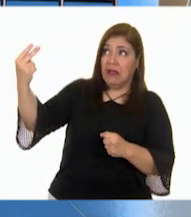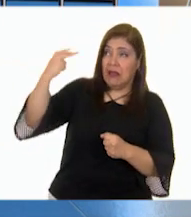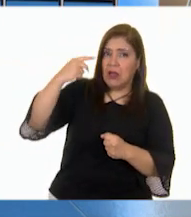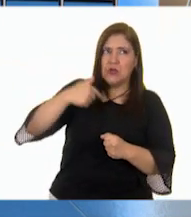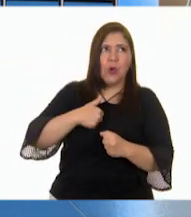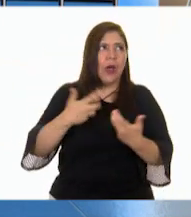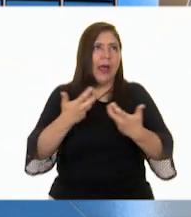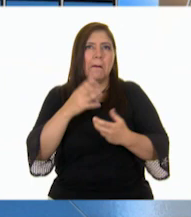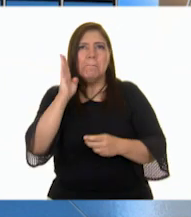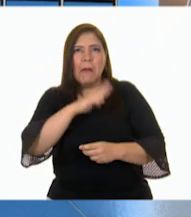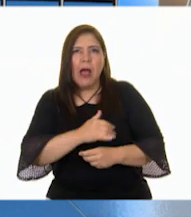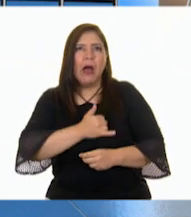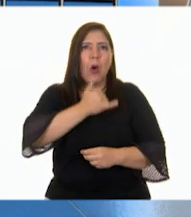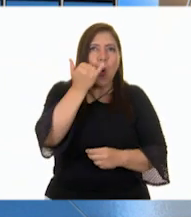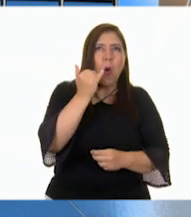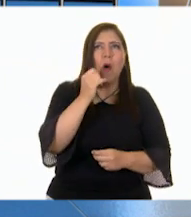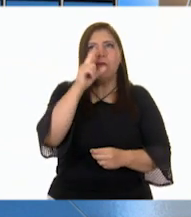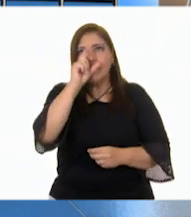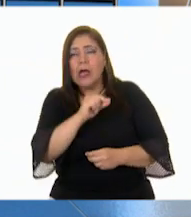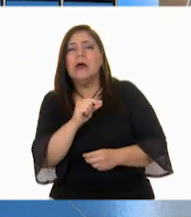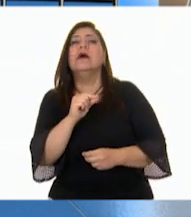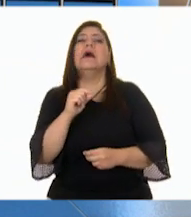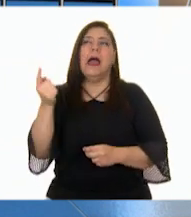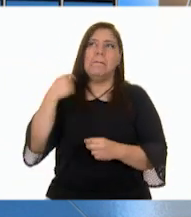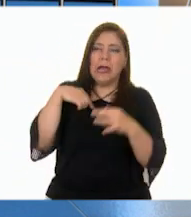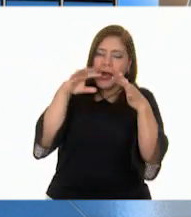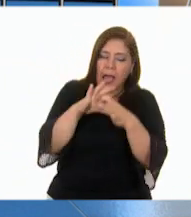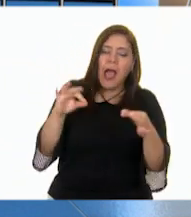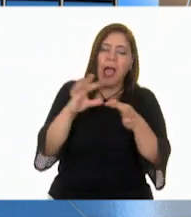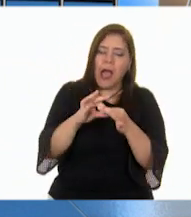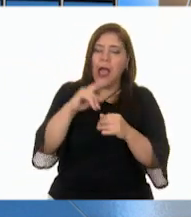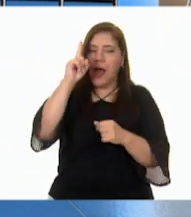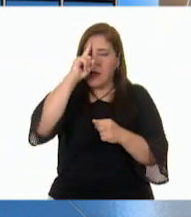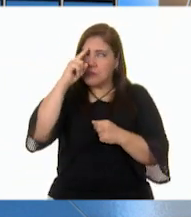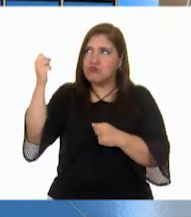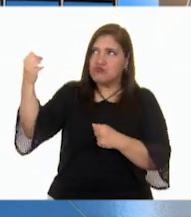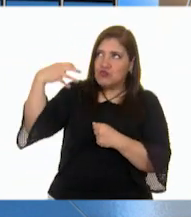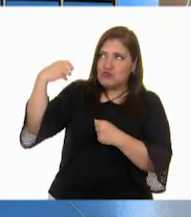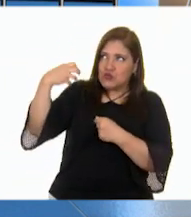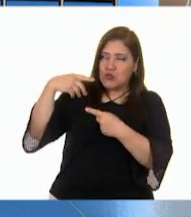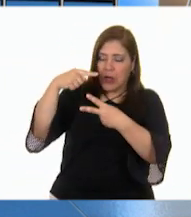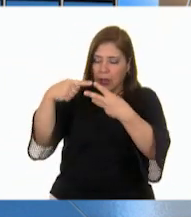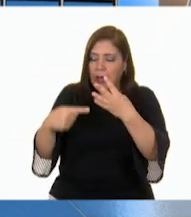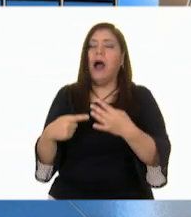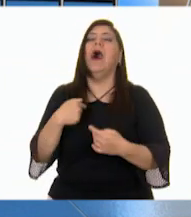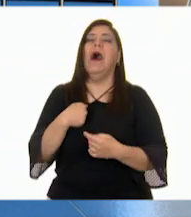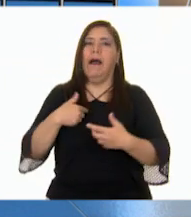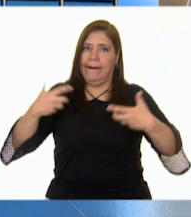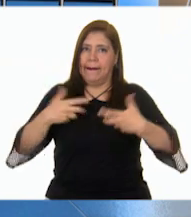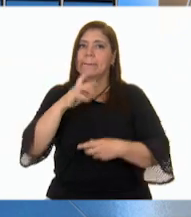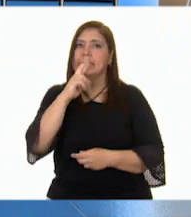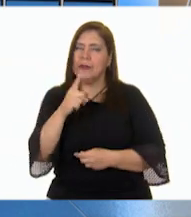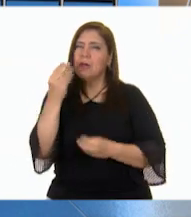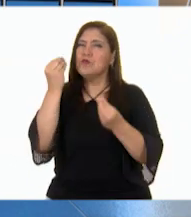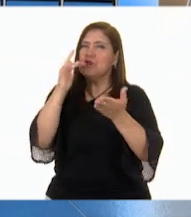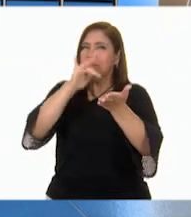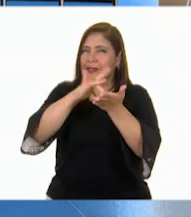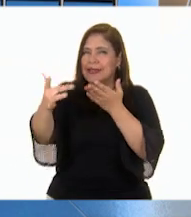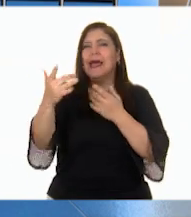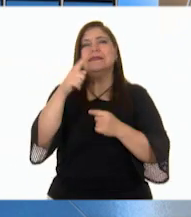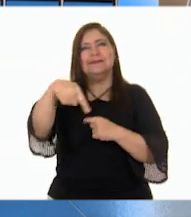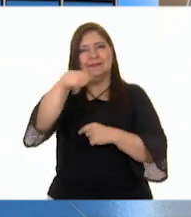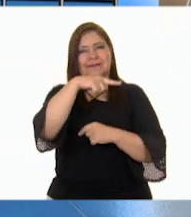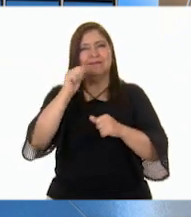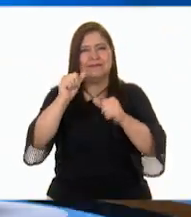la mejor manera, me lo dicen. Y así voy aprendiendo a reaccionar mejor. Muchas gracias por